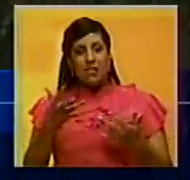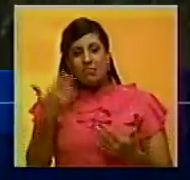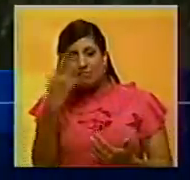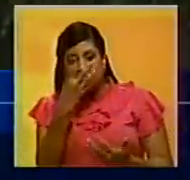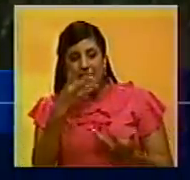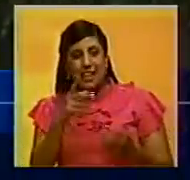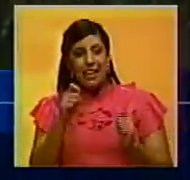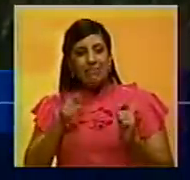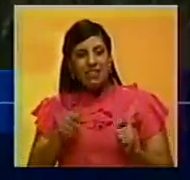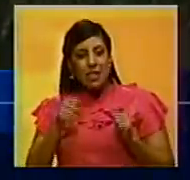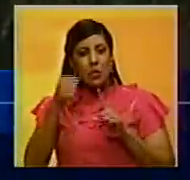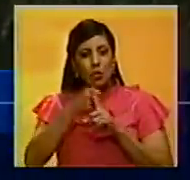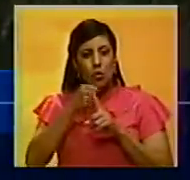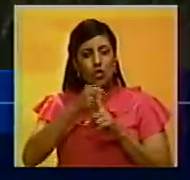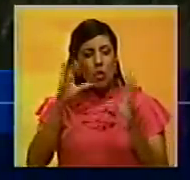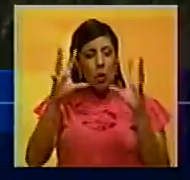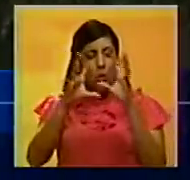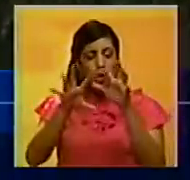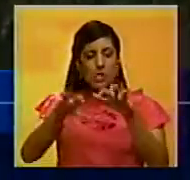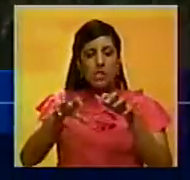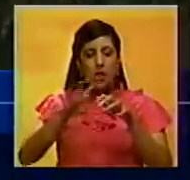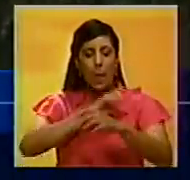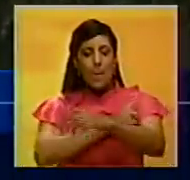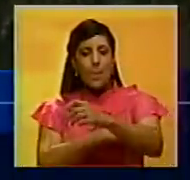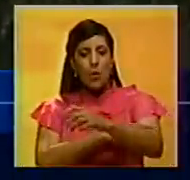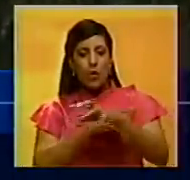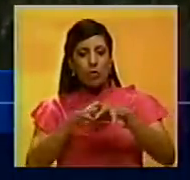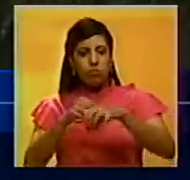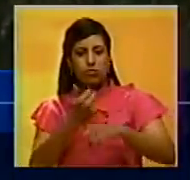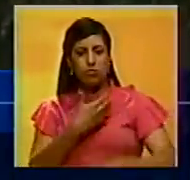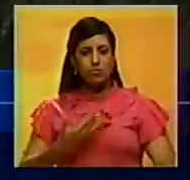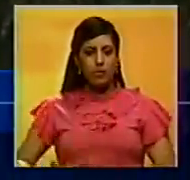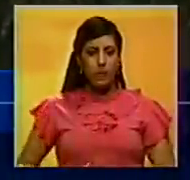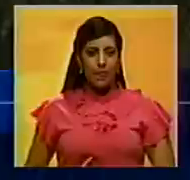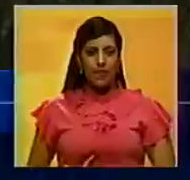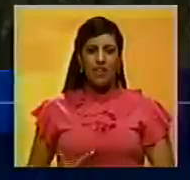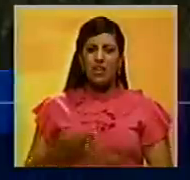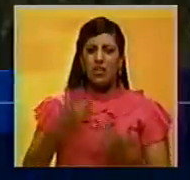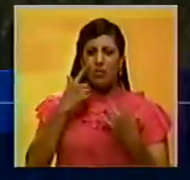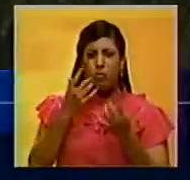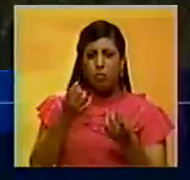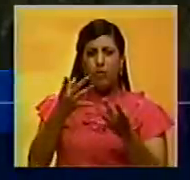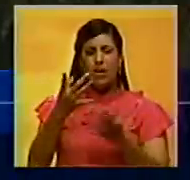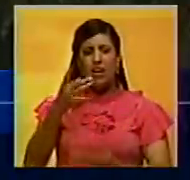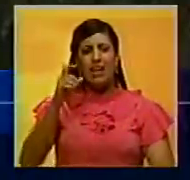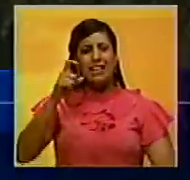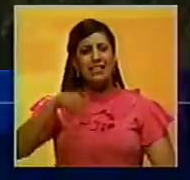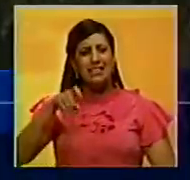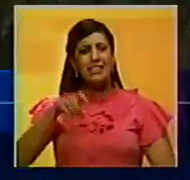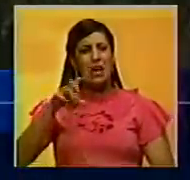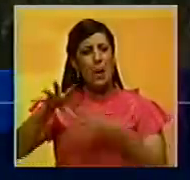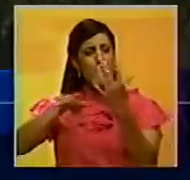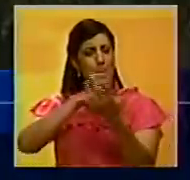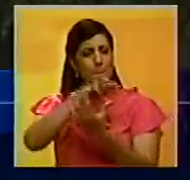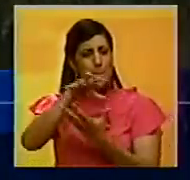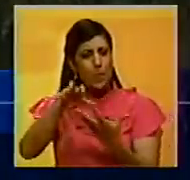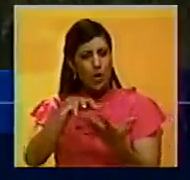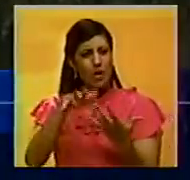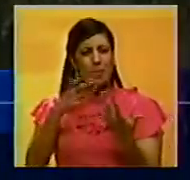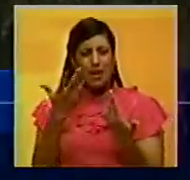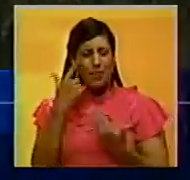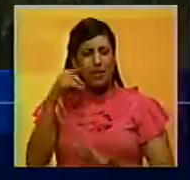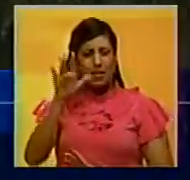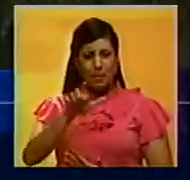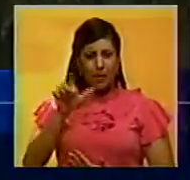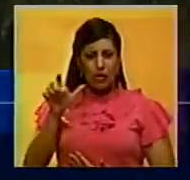materializar sus oscuras ambiciones de poder despreciando las nefastas consecuencias que para